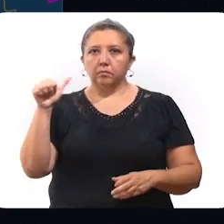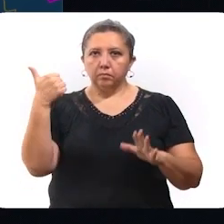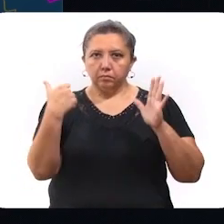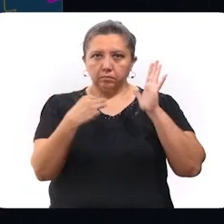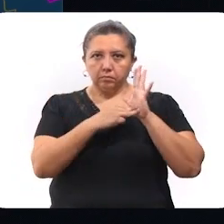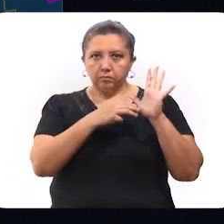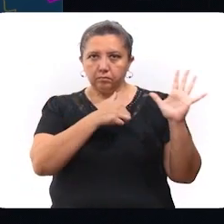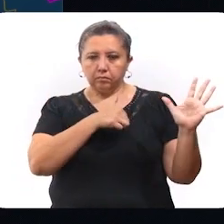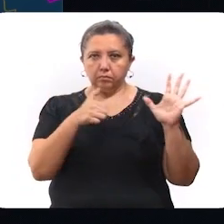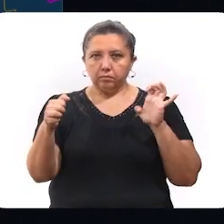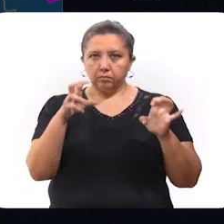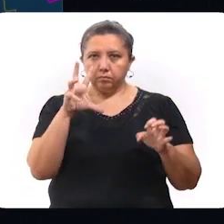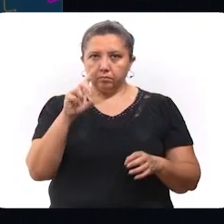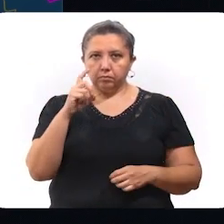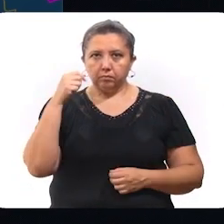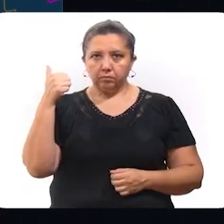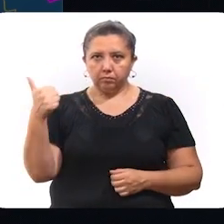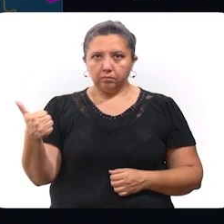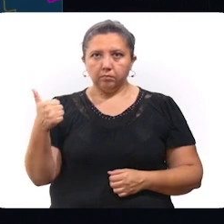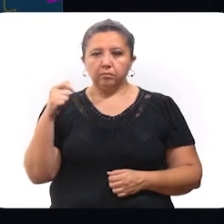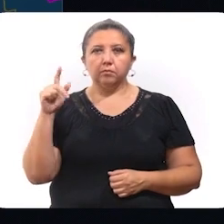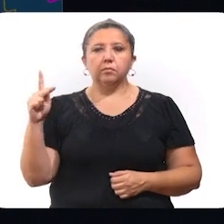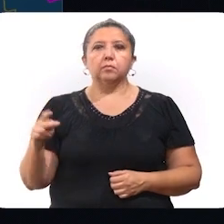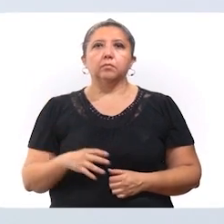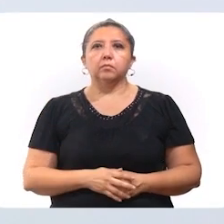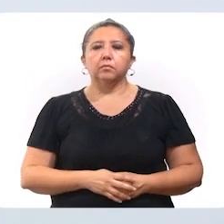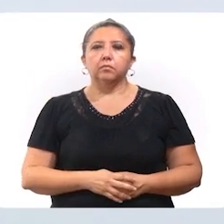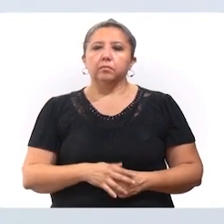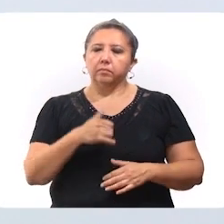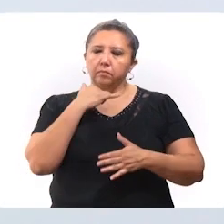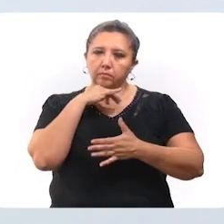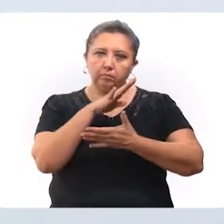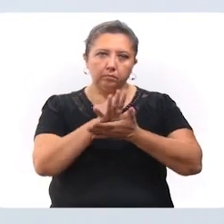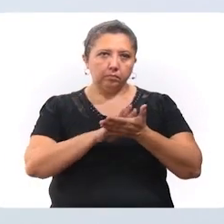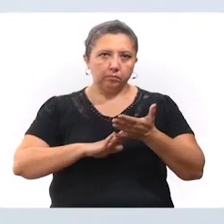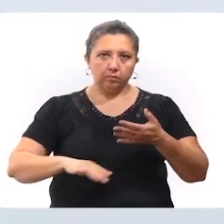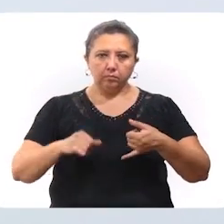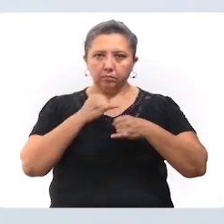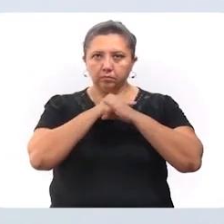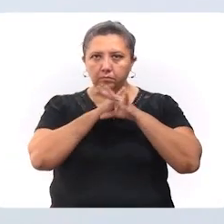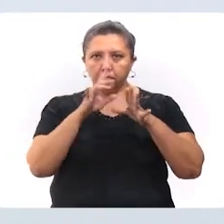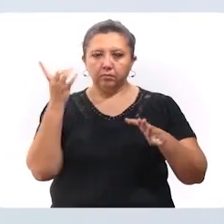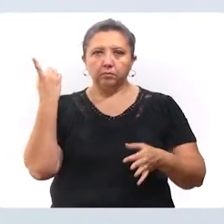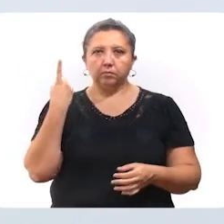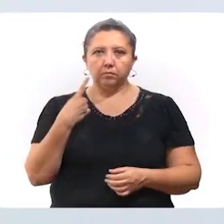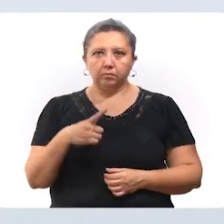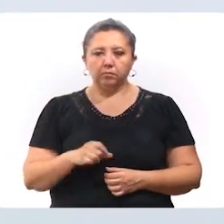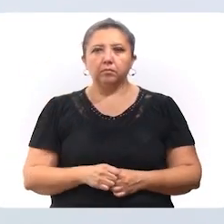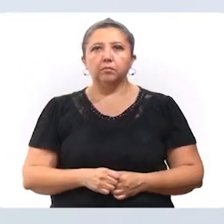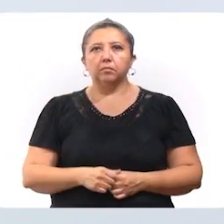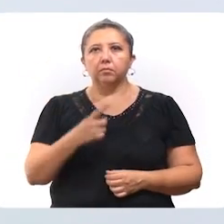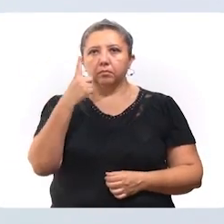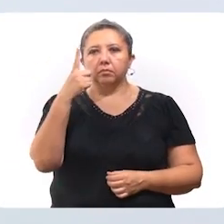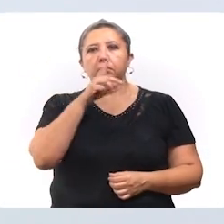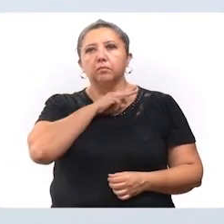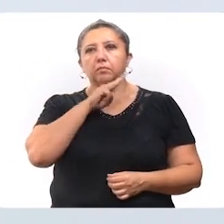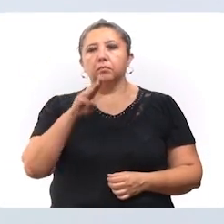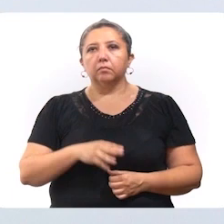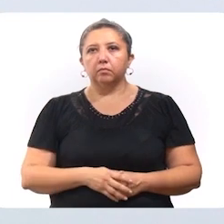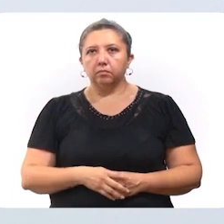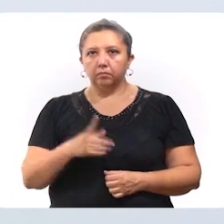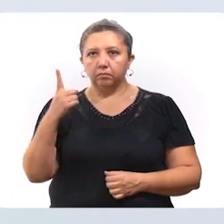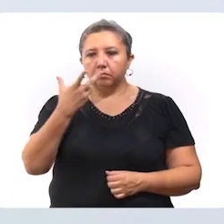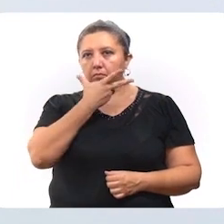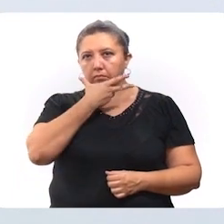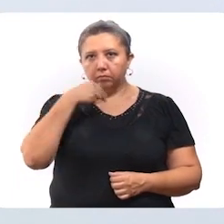11,636 en la zona poniente. Lamentablemente en este parte médico informamos de un fallecimiento,